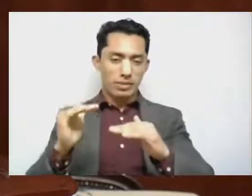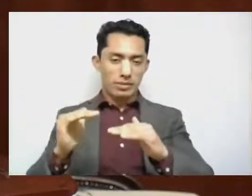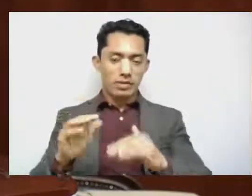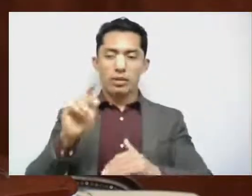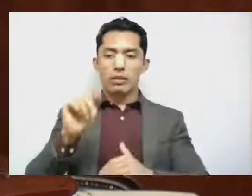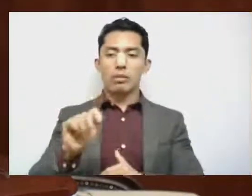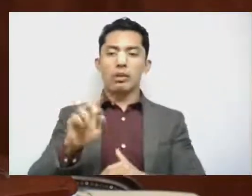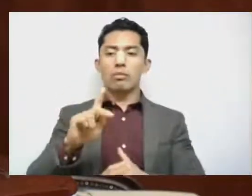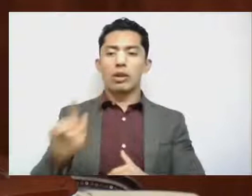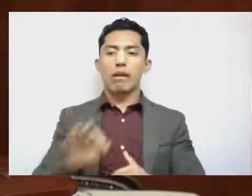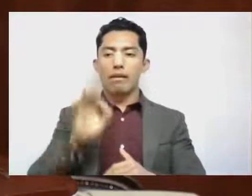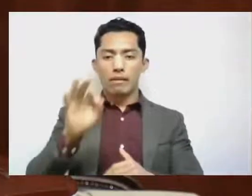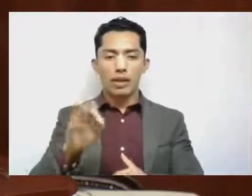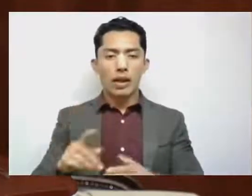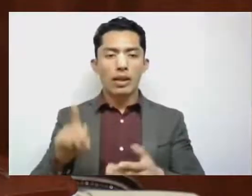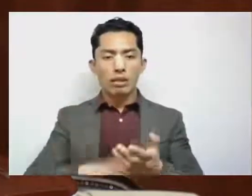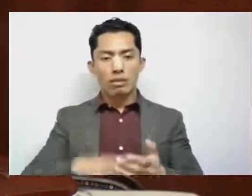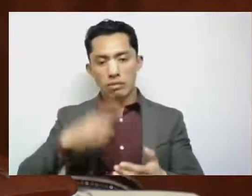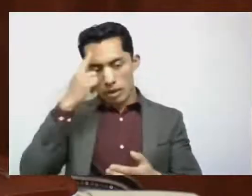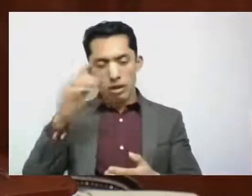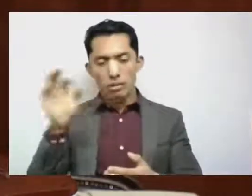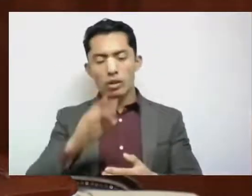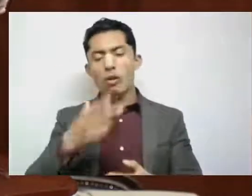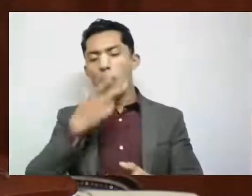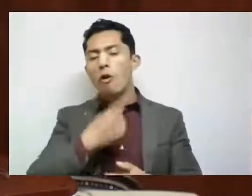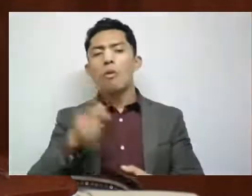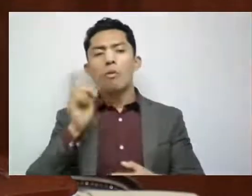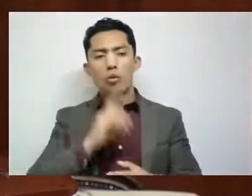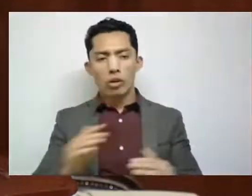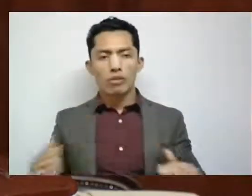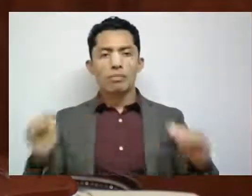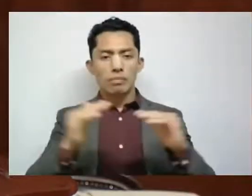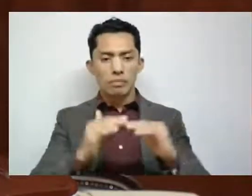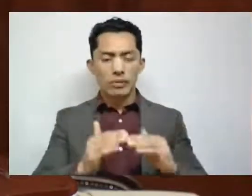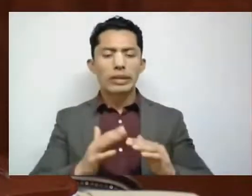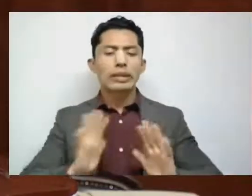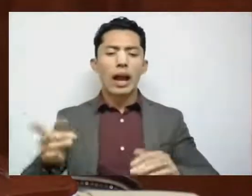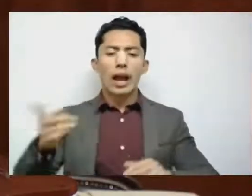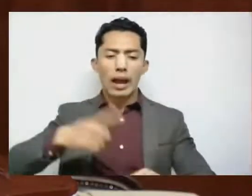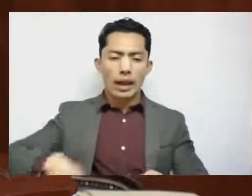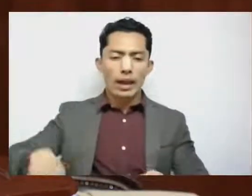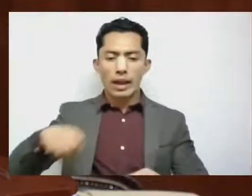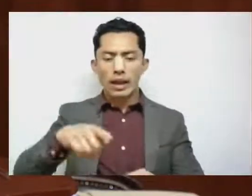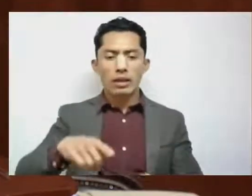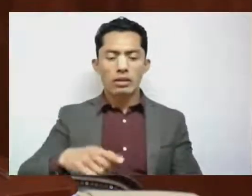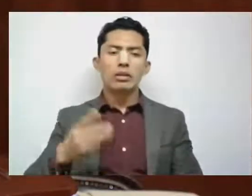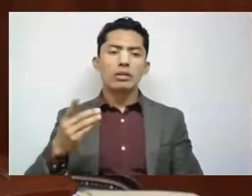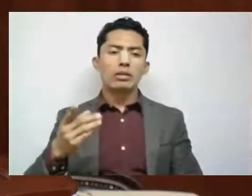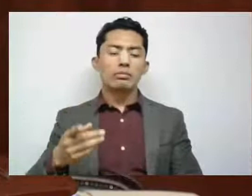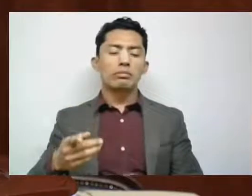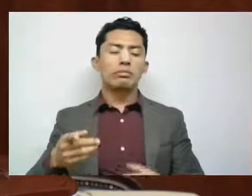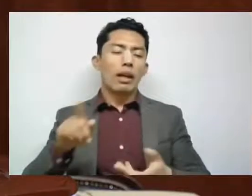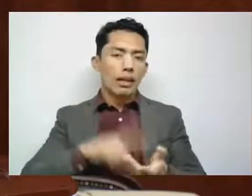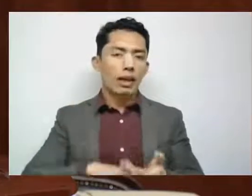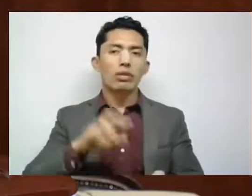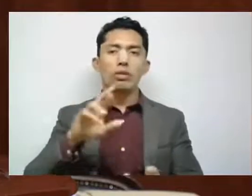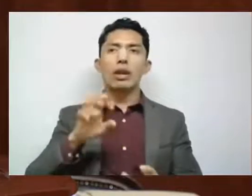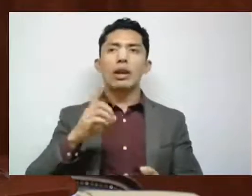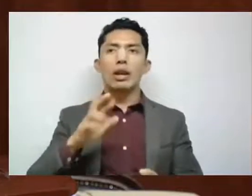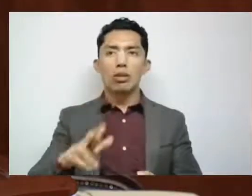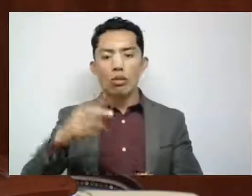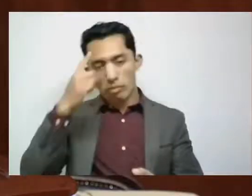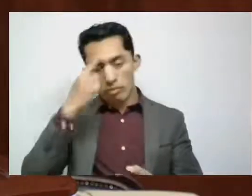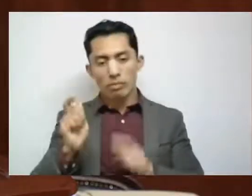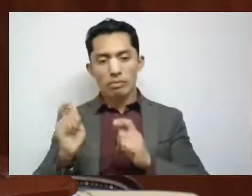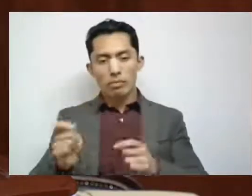en materia de paridad de género a algunas legisladoras municipales, regidoras, para poder